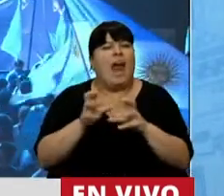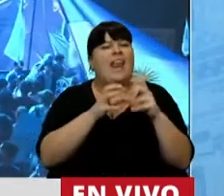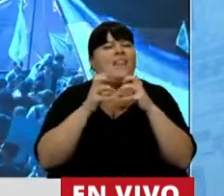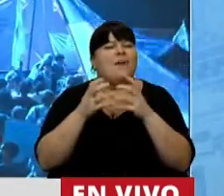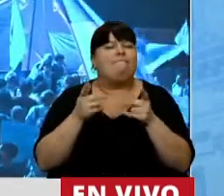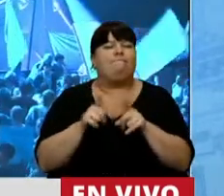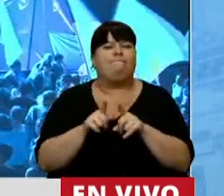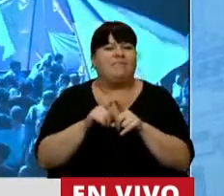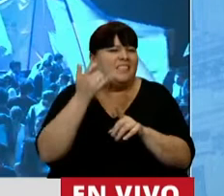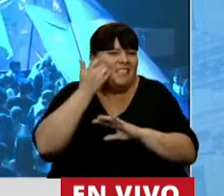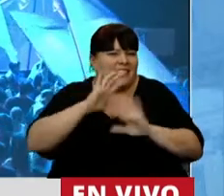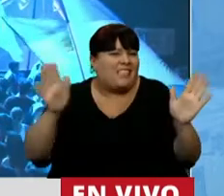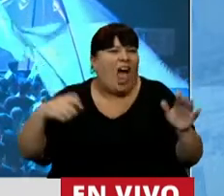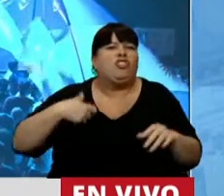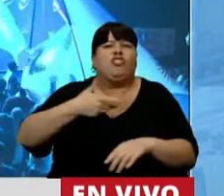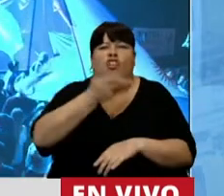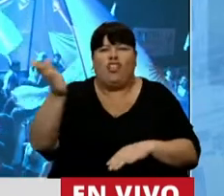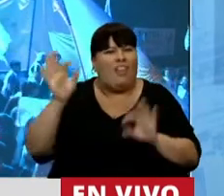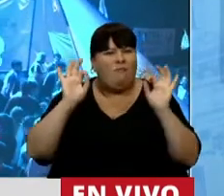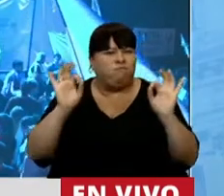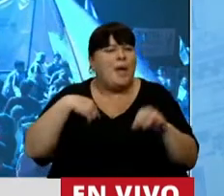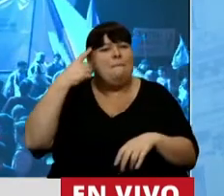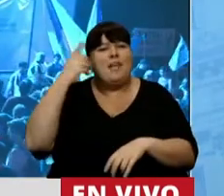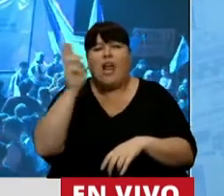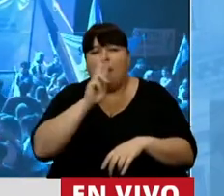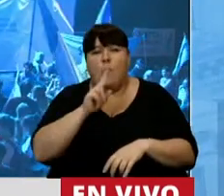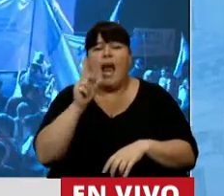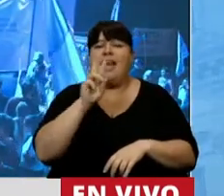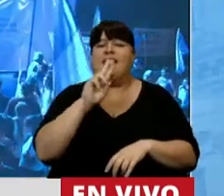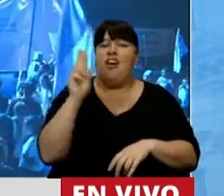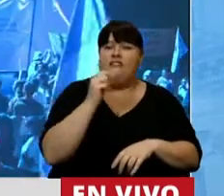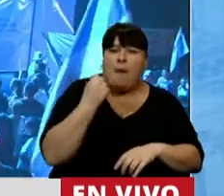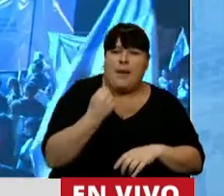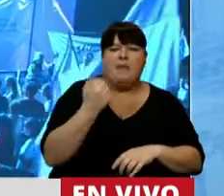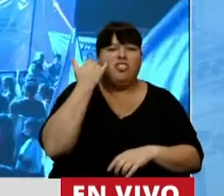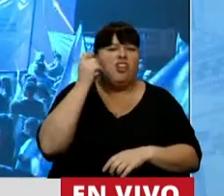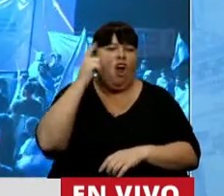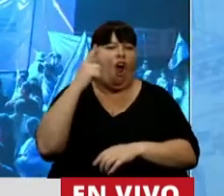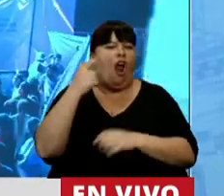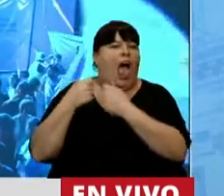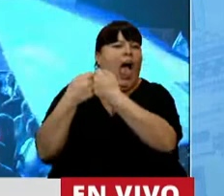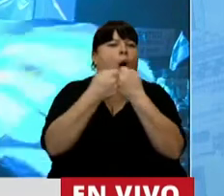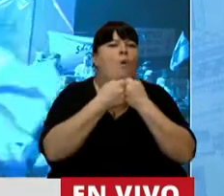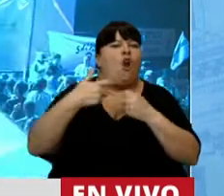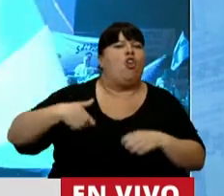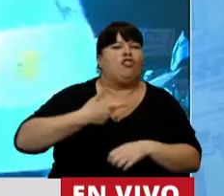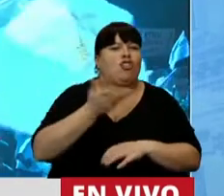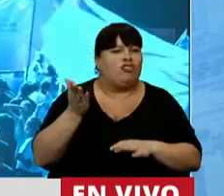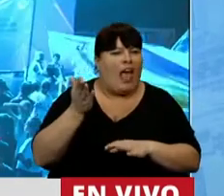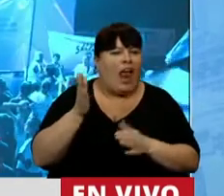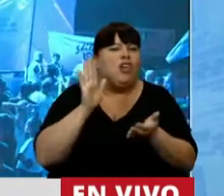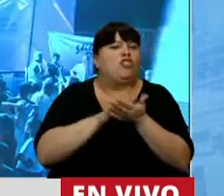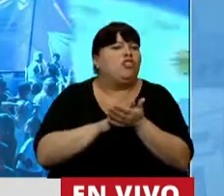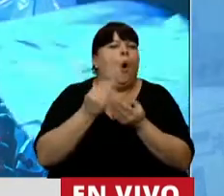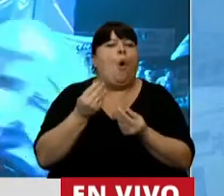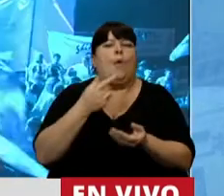está ya dado en la sociedad, creo que las mujeres y los feminismos han logrado construir consenso social alrededor